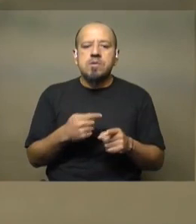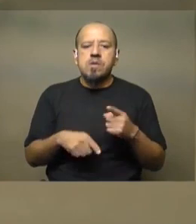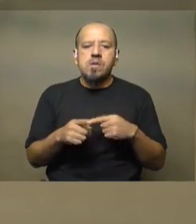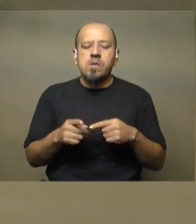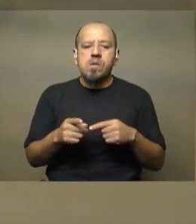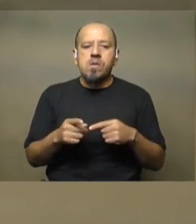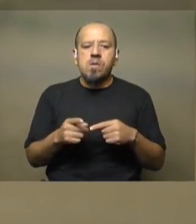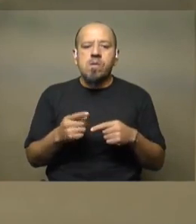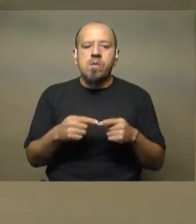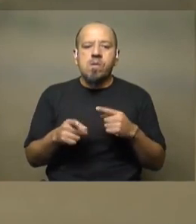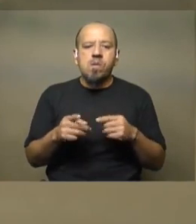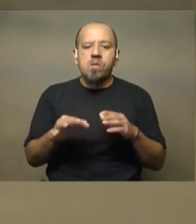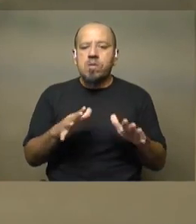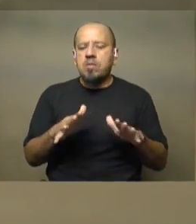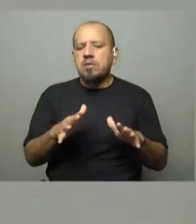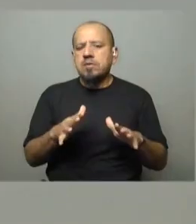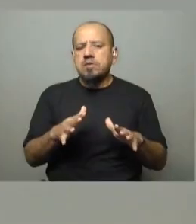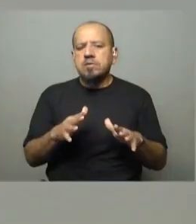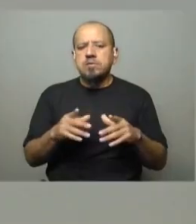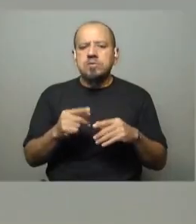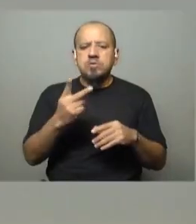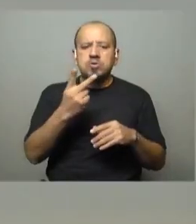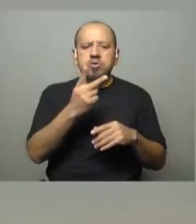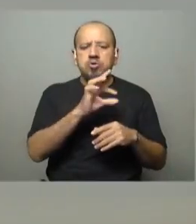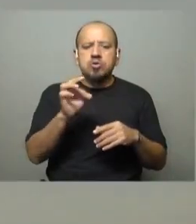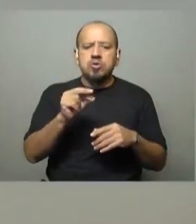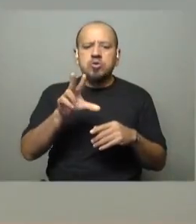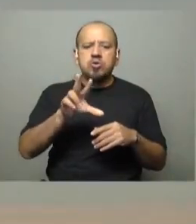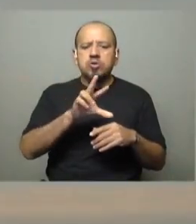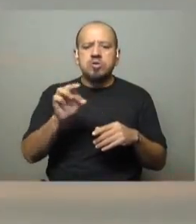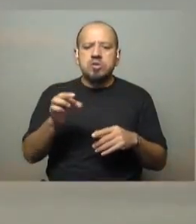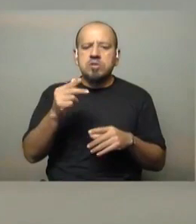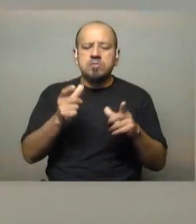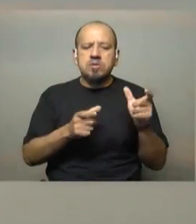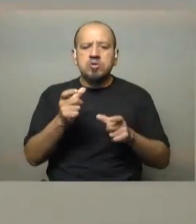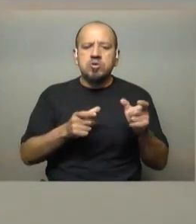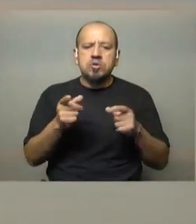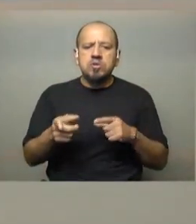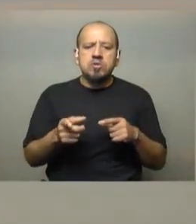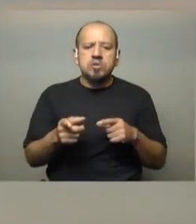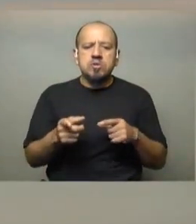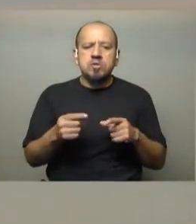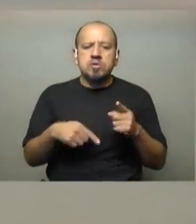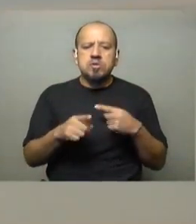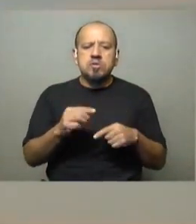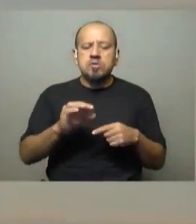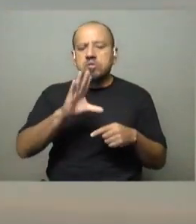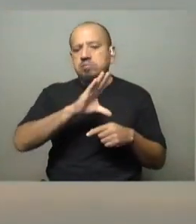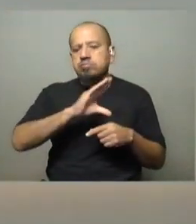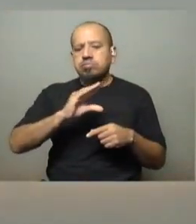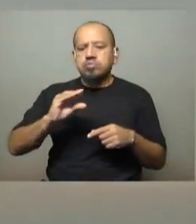pasaron a tener unas abundancias de 200, 300 individuos. O sea, la caída fue realmente